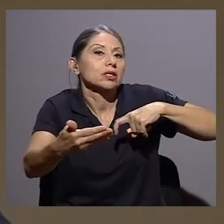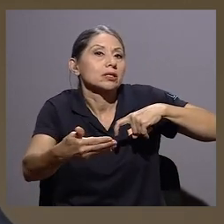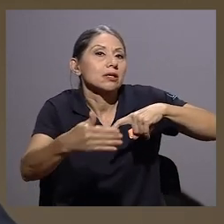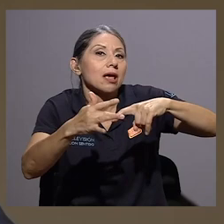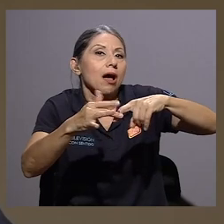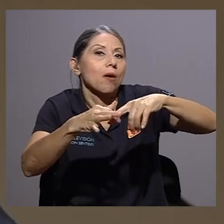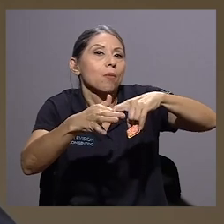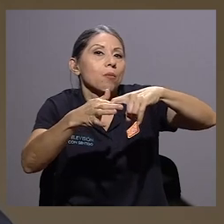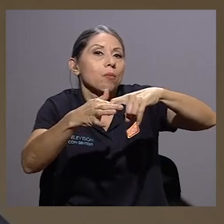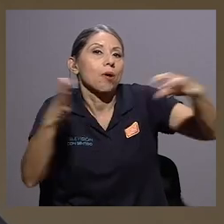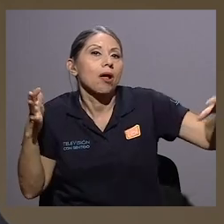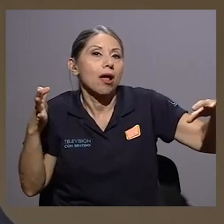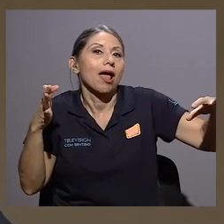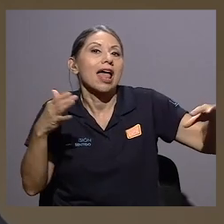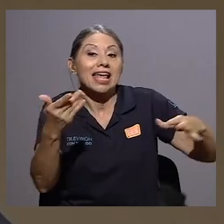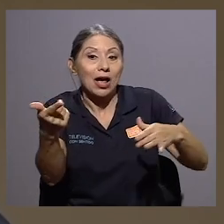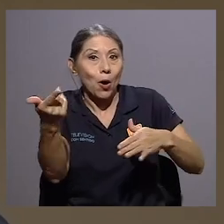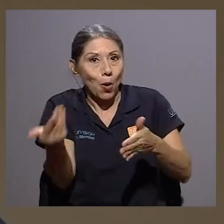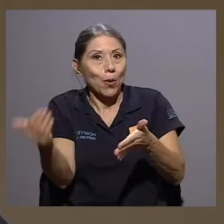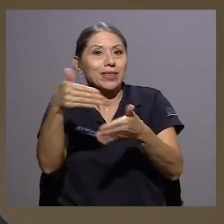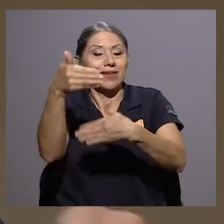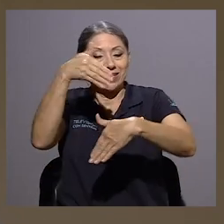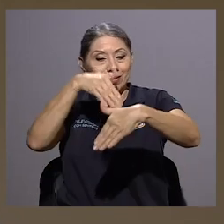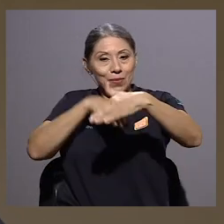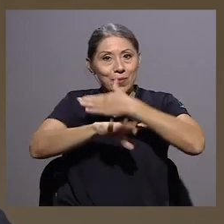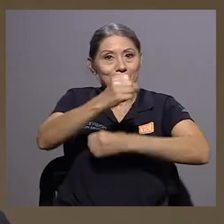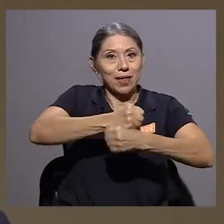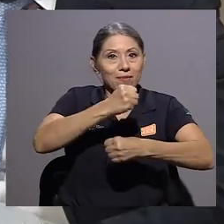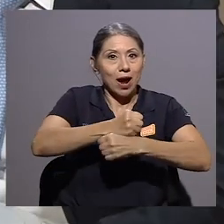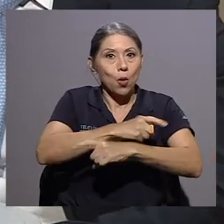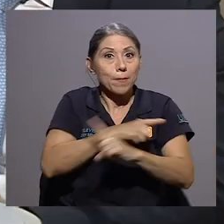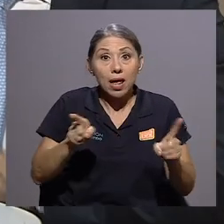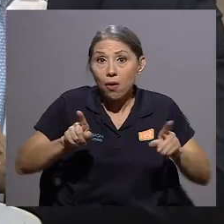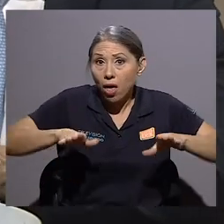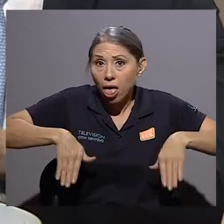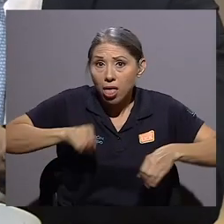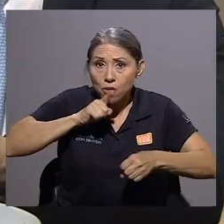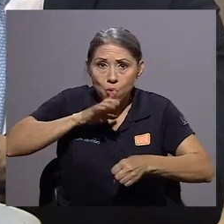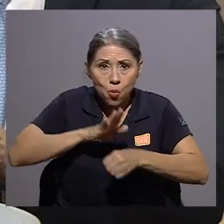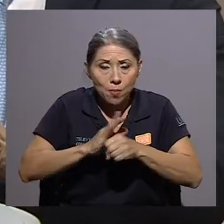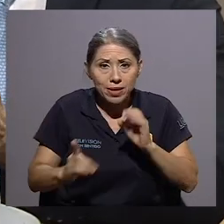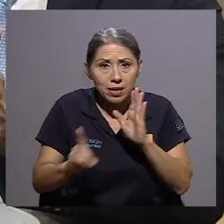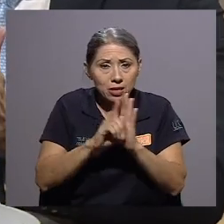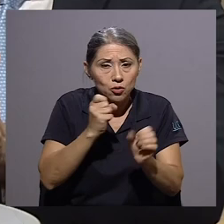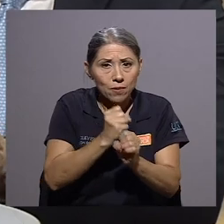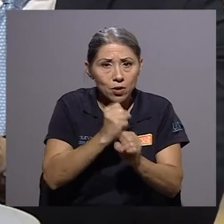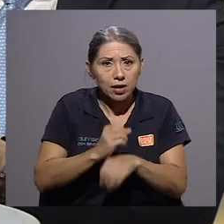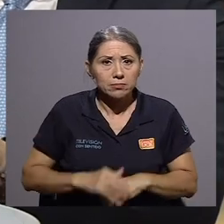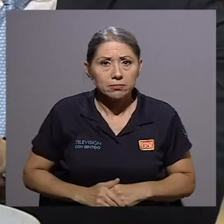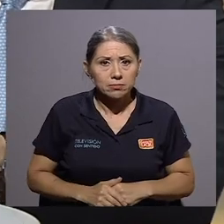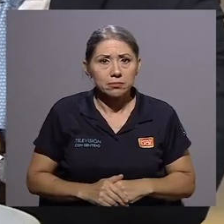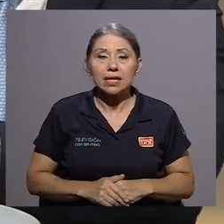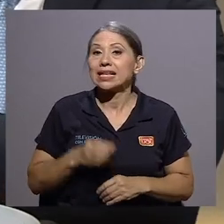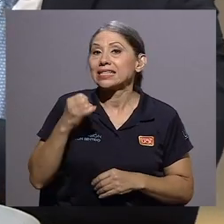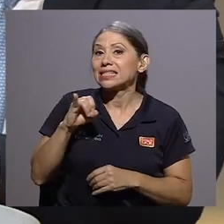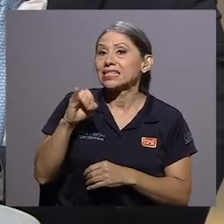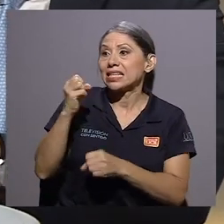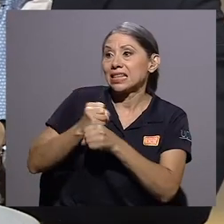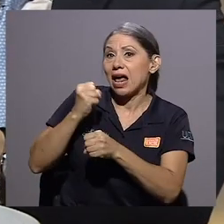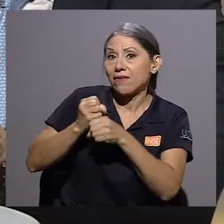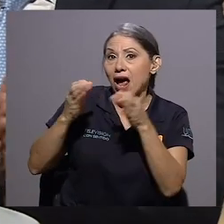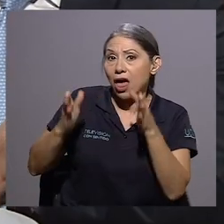y no se le cumplen los derechos laborales que se habían acordado? Bueno, si un trabajador sufre una